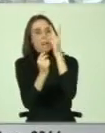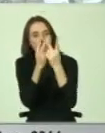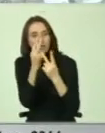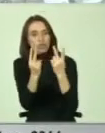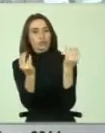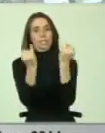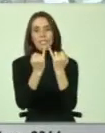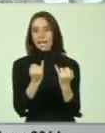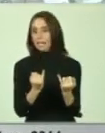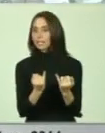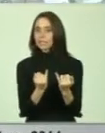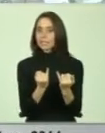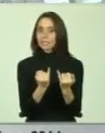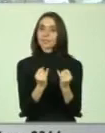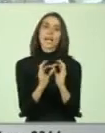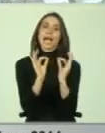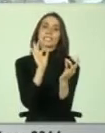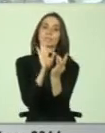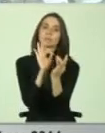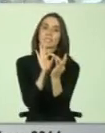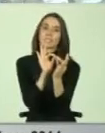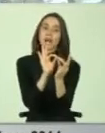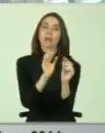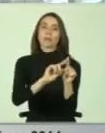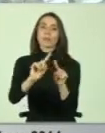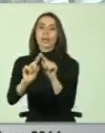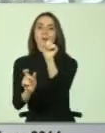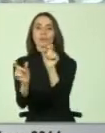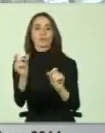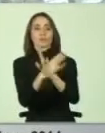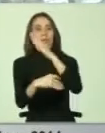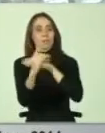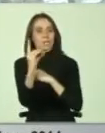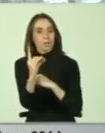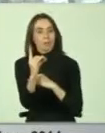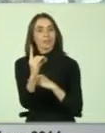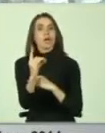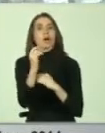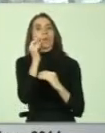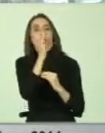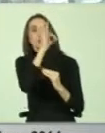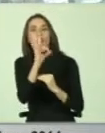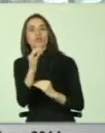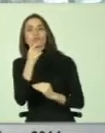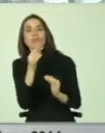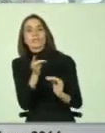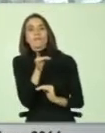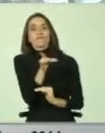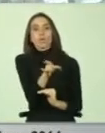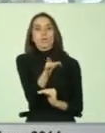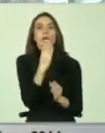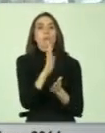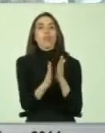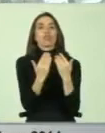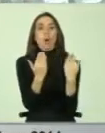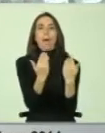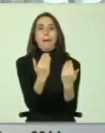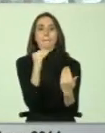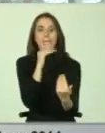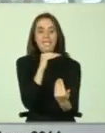características específicas de las distintas discapacidades y sus índices de vulnerabilidad con respecto a las situaciones de emergencia.